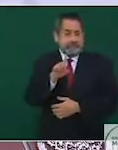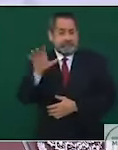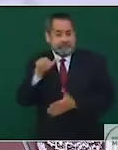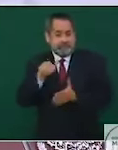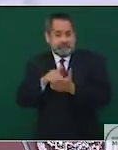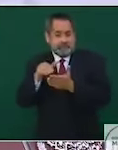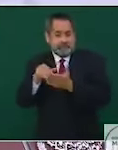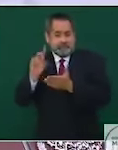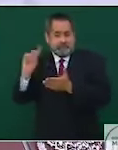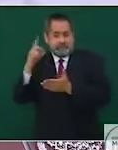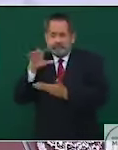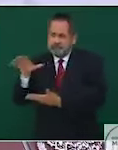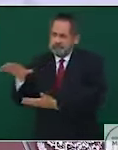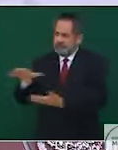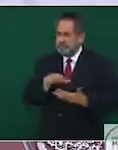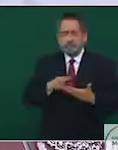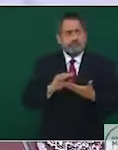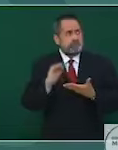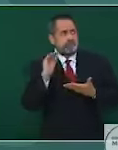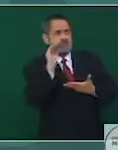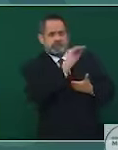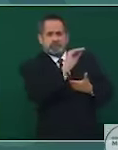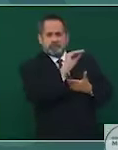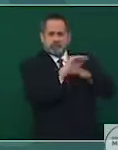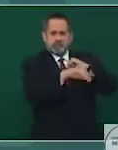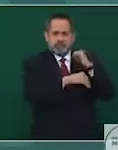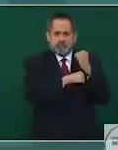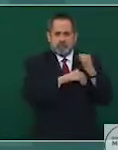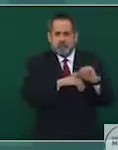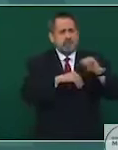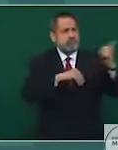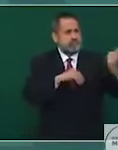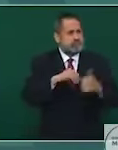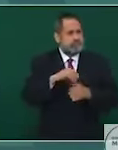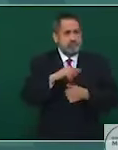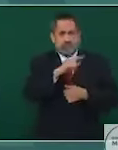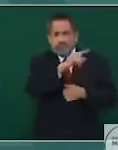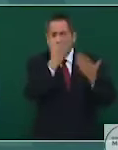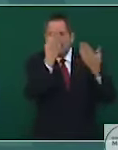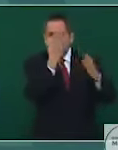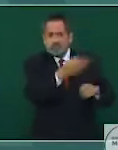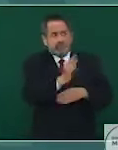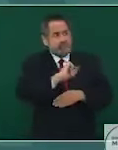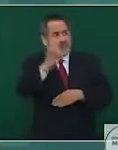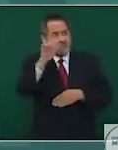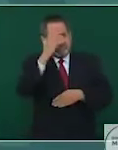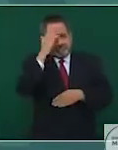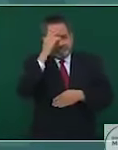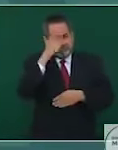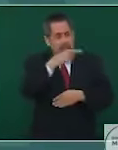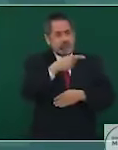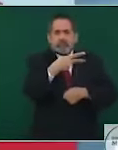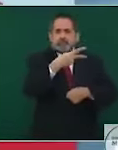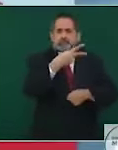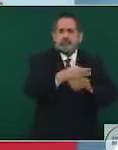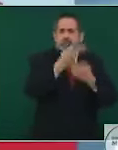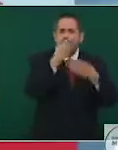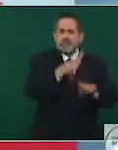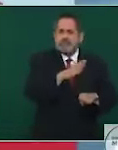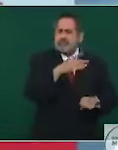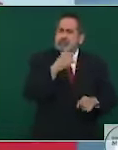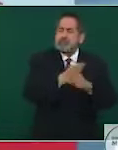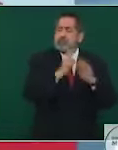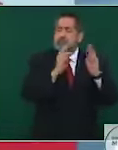utilizando un banco famosísimo, el segundo banco más